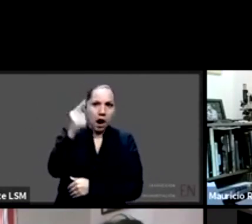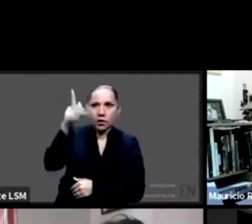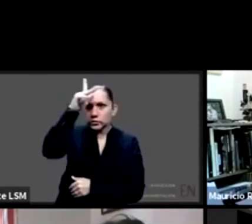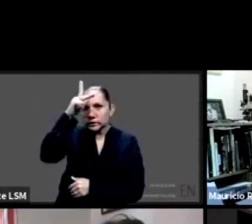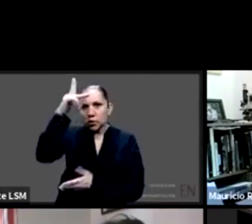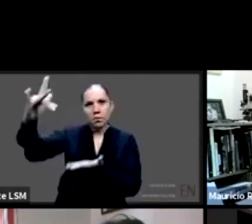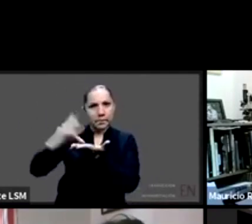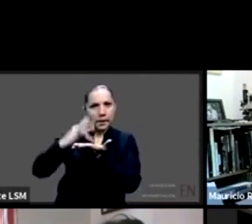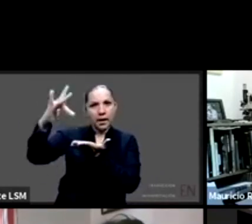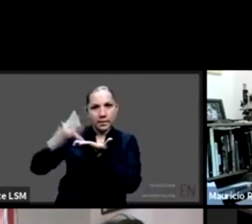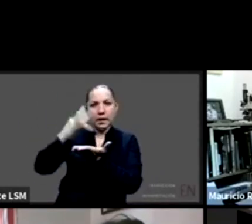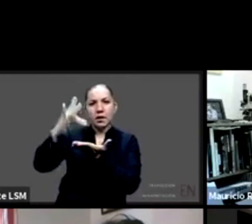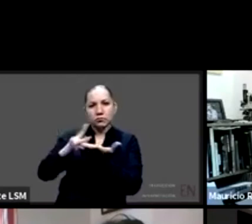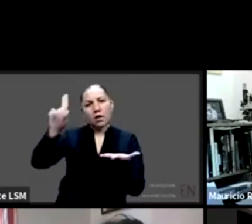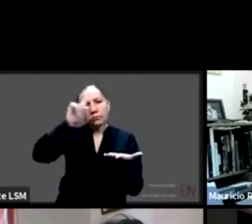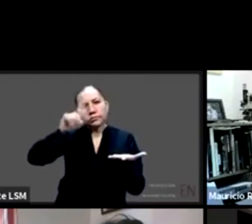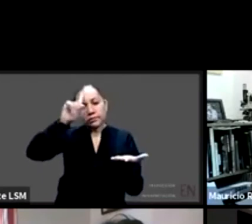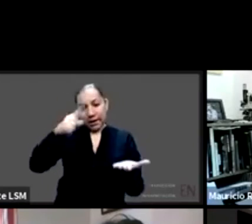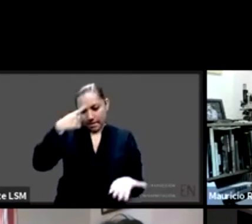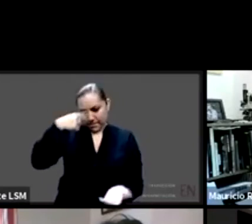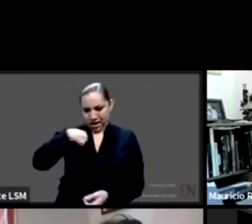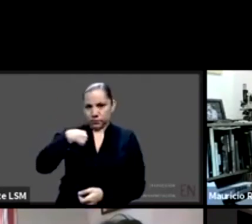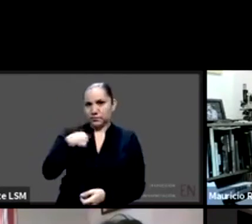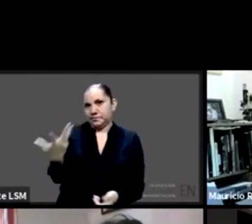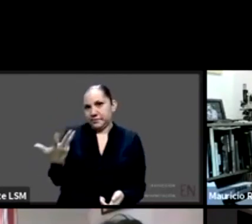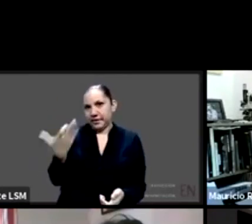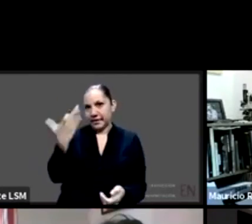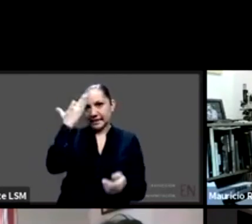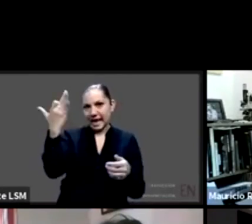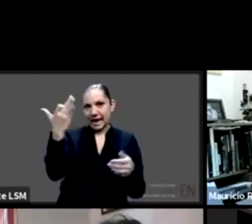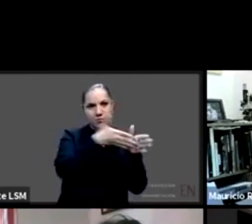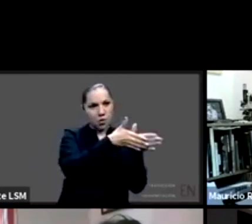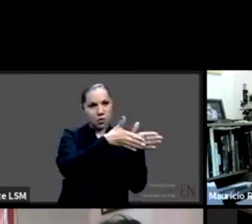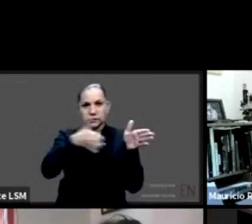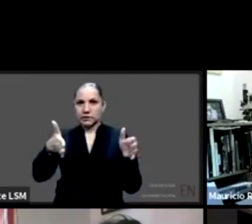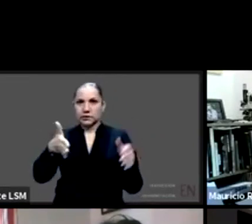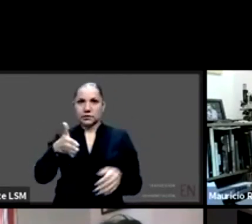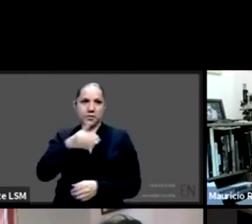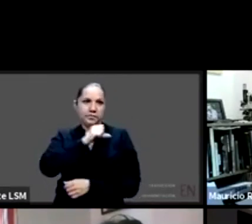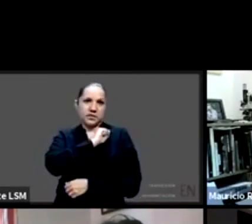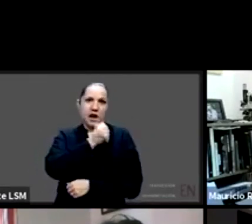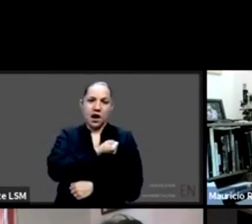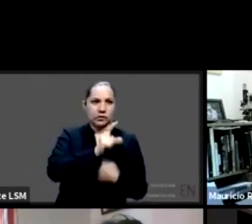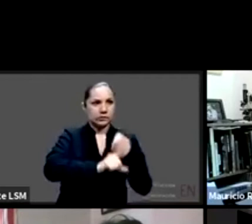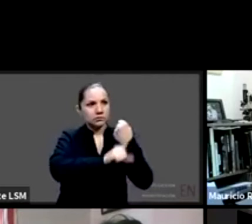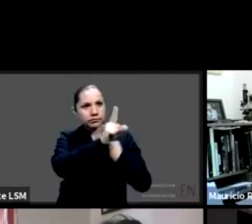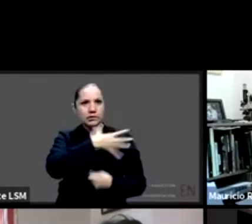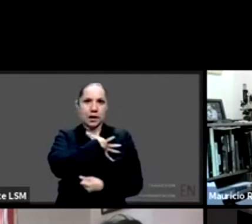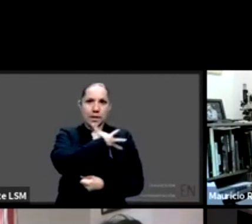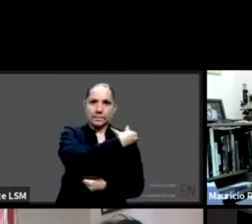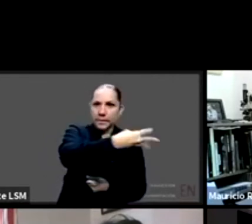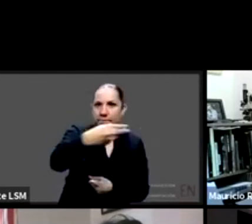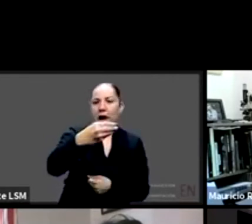impacto que ya de por sí tiene en materia de salud mental esta epidemia sea menor sean lo menor